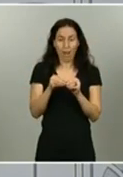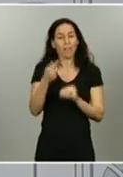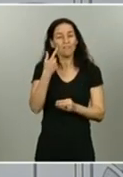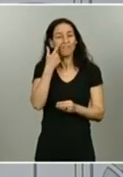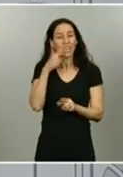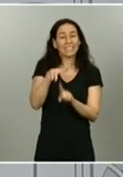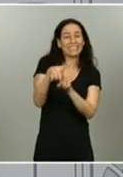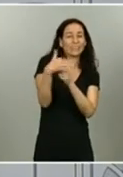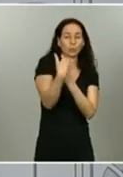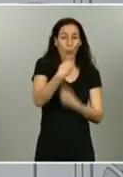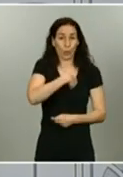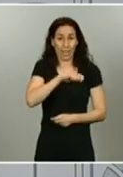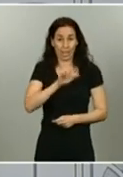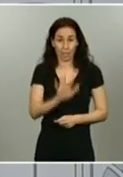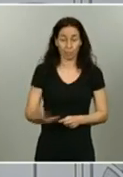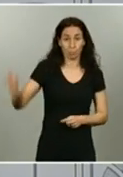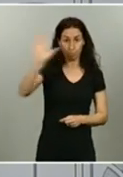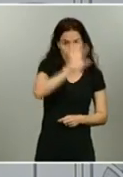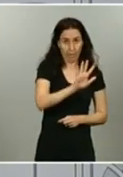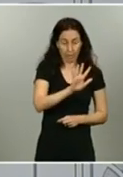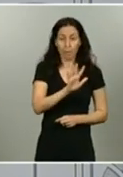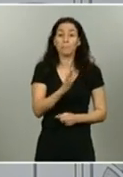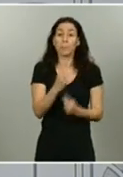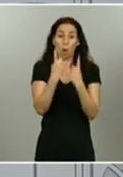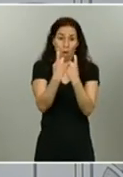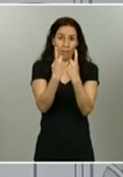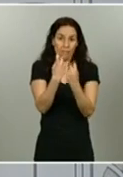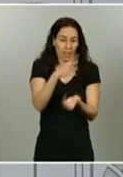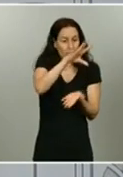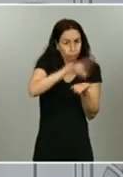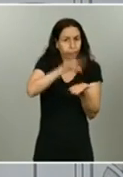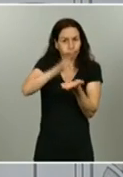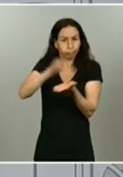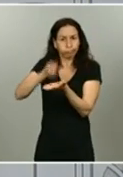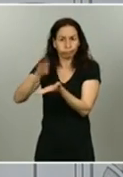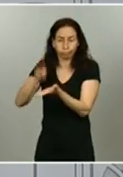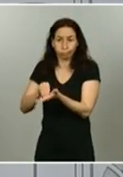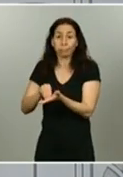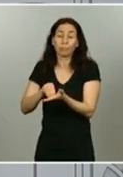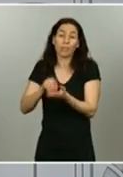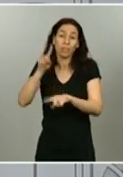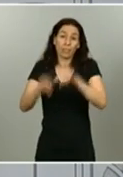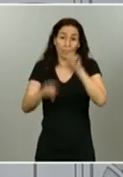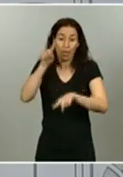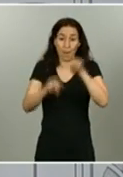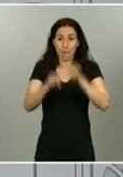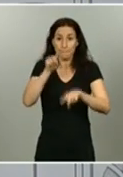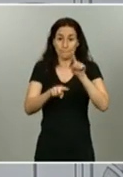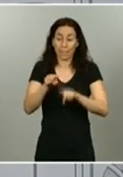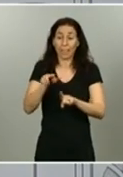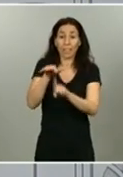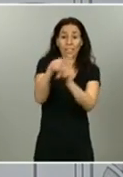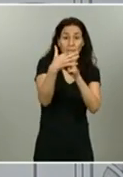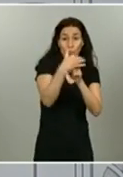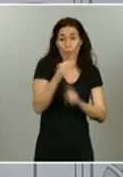tendremos a medida que seamos capaces de obtener toda esta información de múltiples puntos de origen, de múltiples sectores